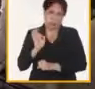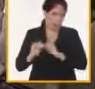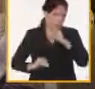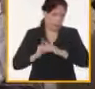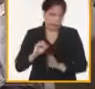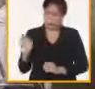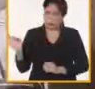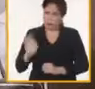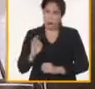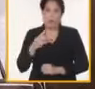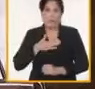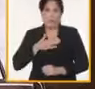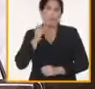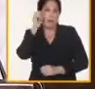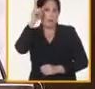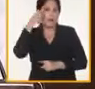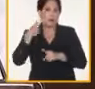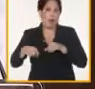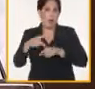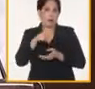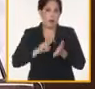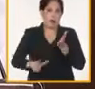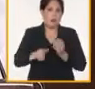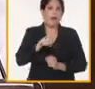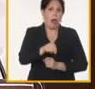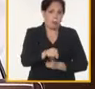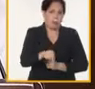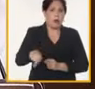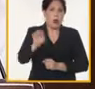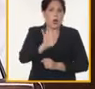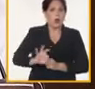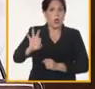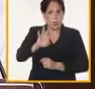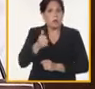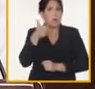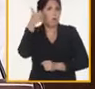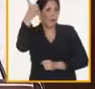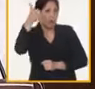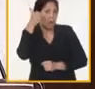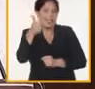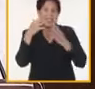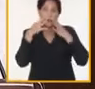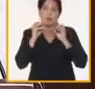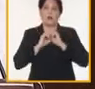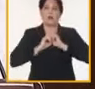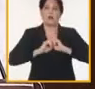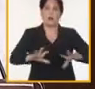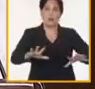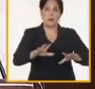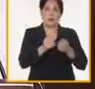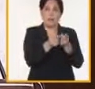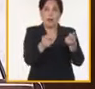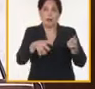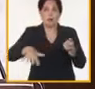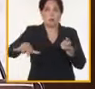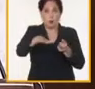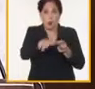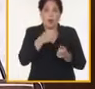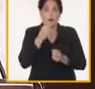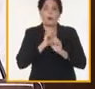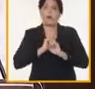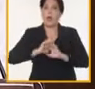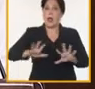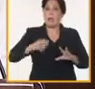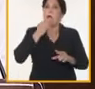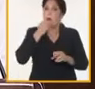existen buenas experiencias en territorios y organismos que resulta necesario generalizar, pues constituyen ejemplos